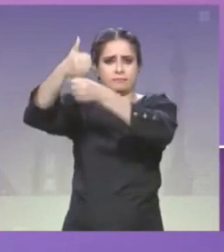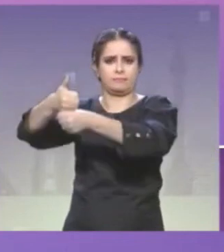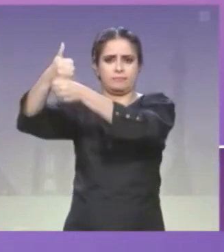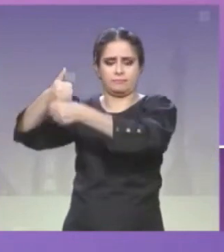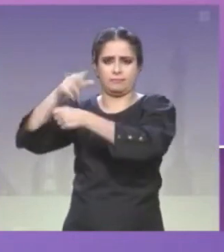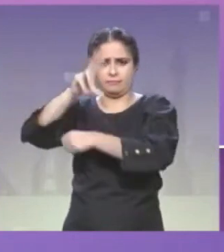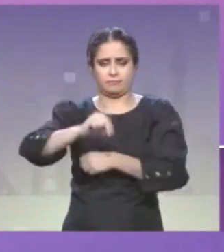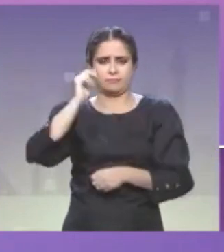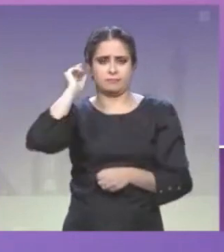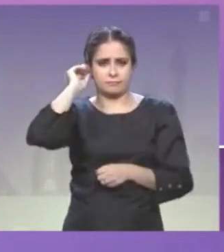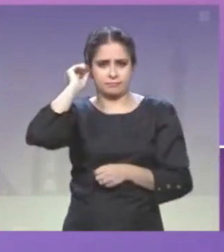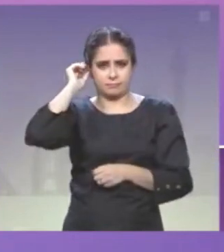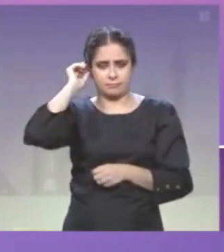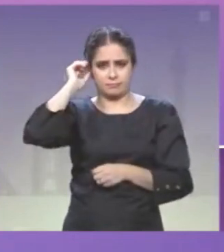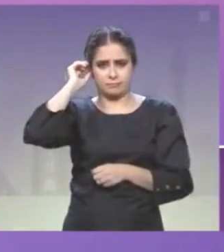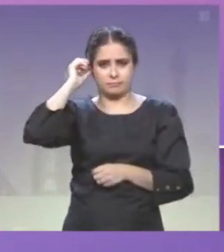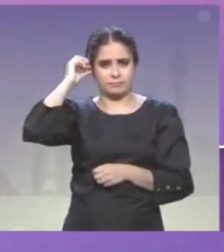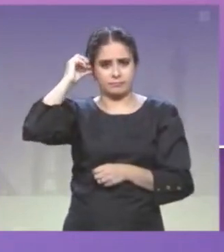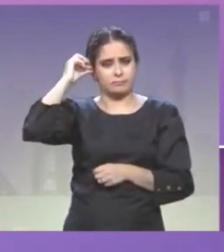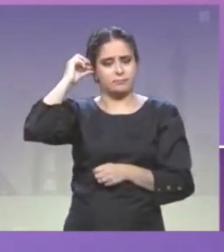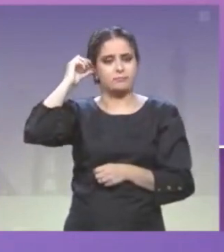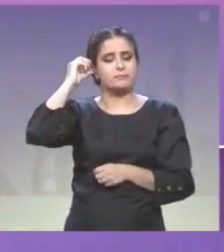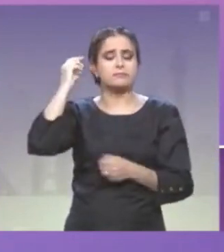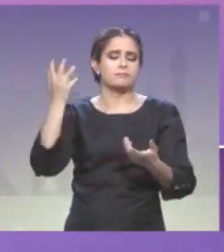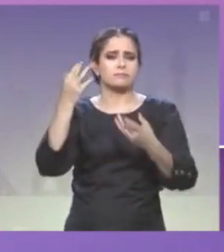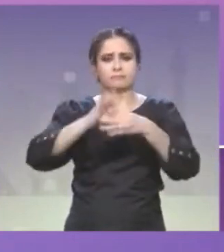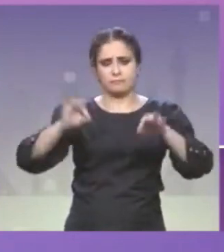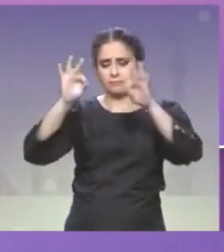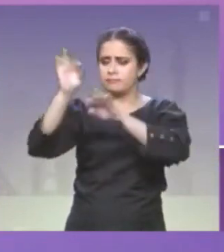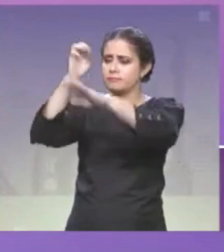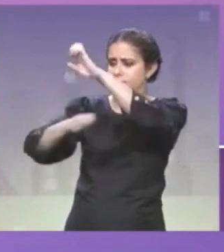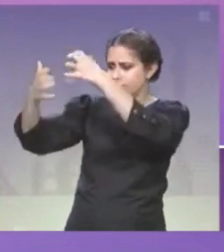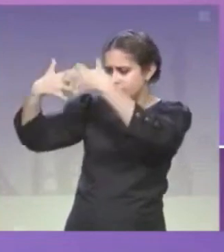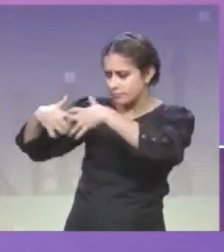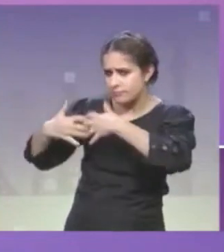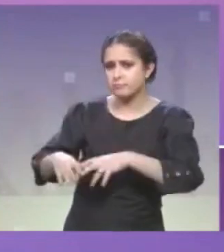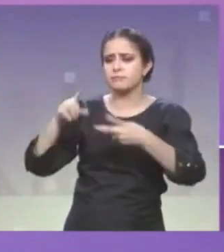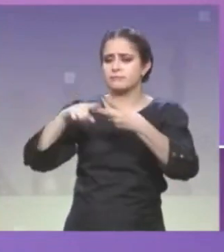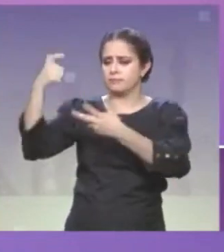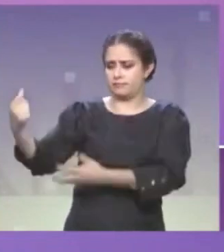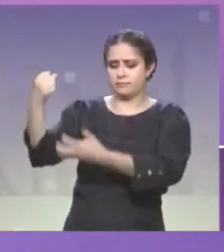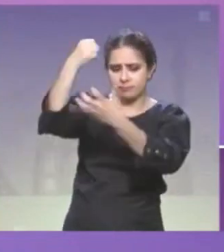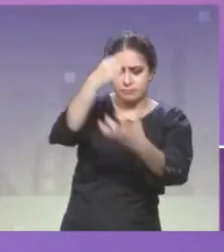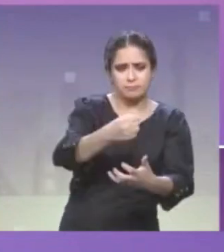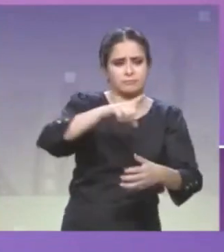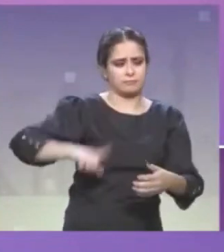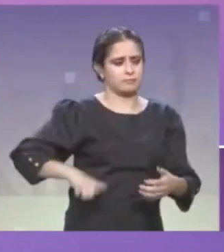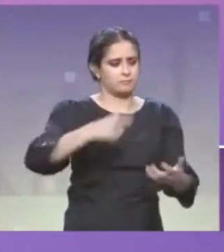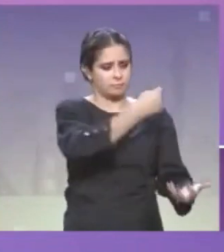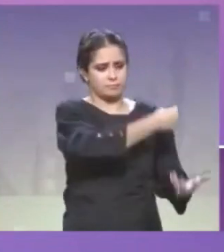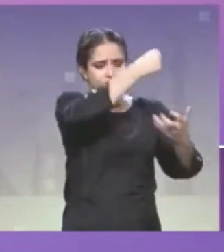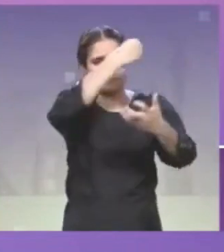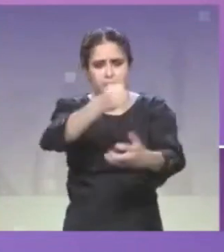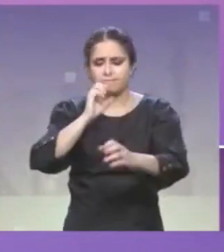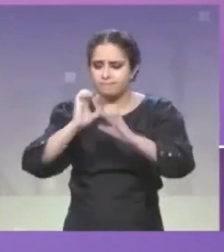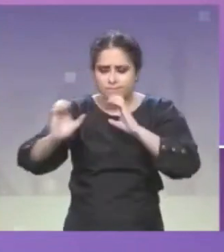tener una comunicación con las empresas, con los fondos, hacer todo eso que los